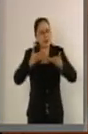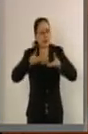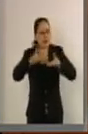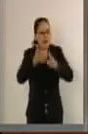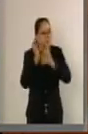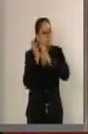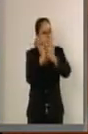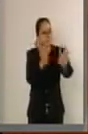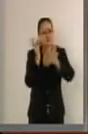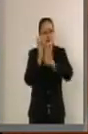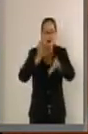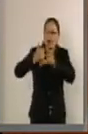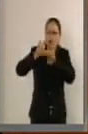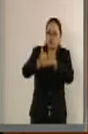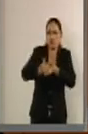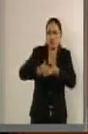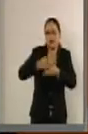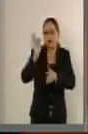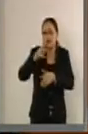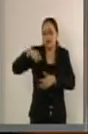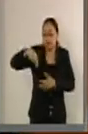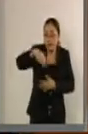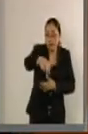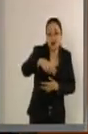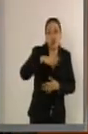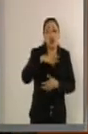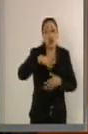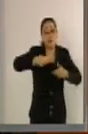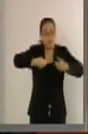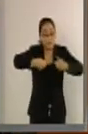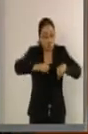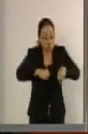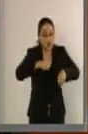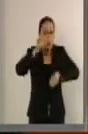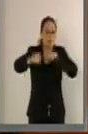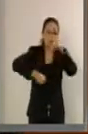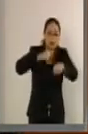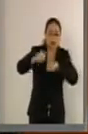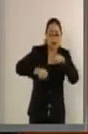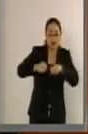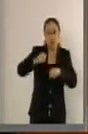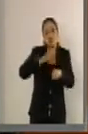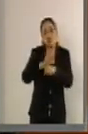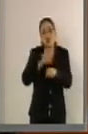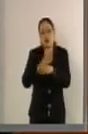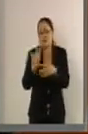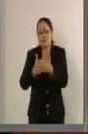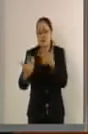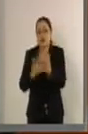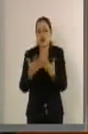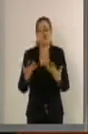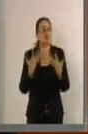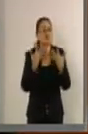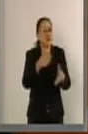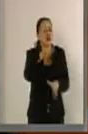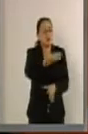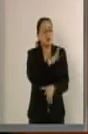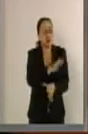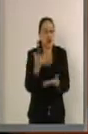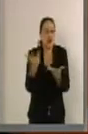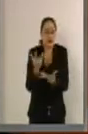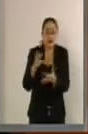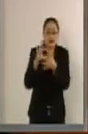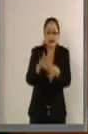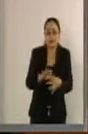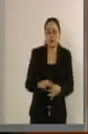Lo han hecho a pie, en bicicleta, en motocicletas, para poner sus manos al servicio de otros. Que